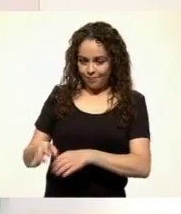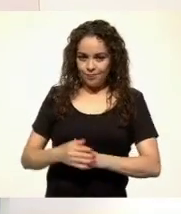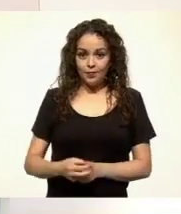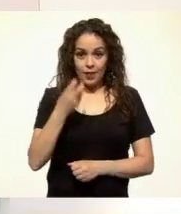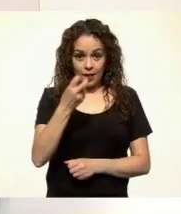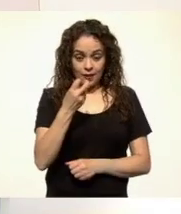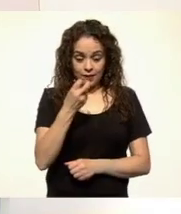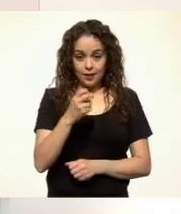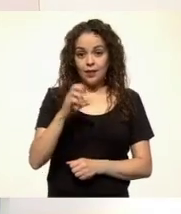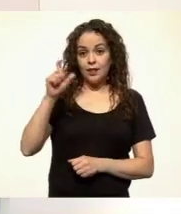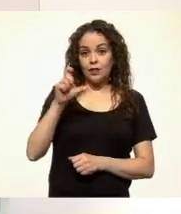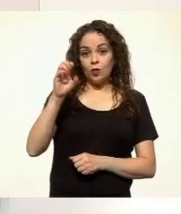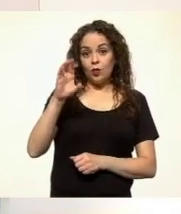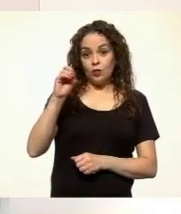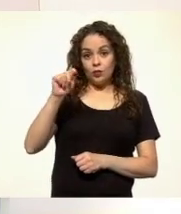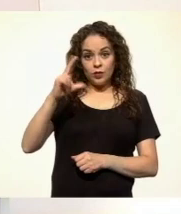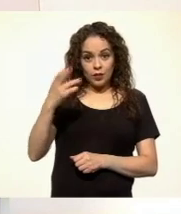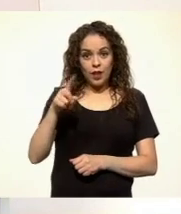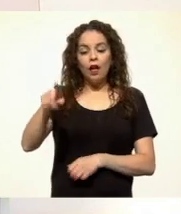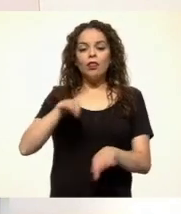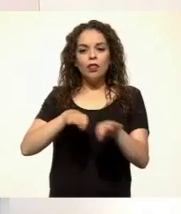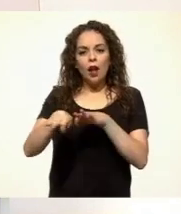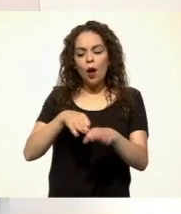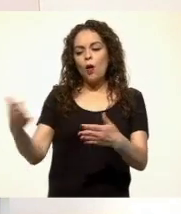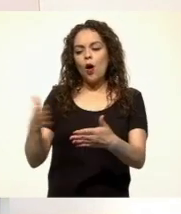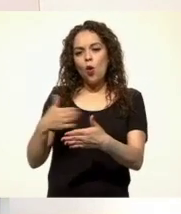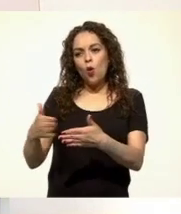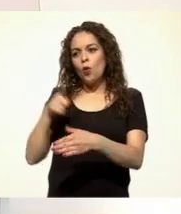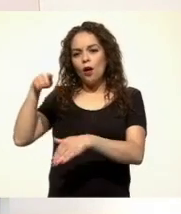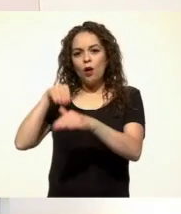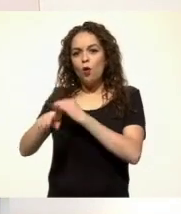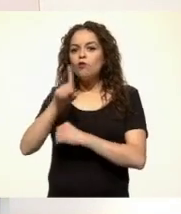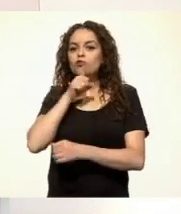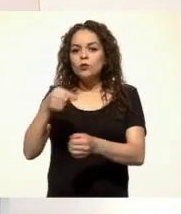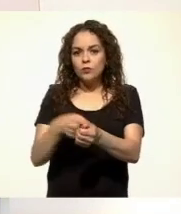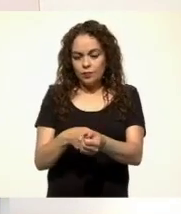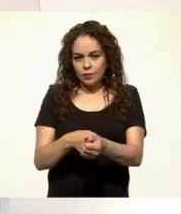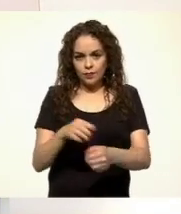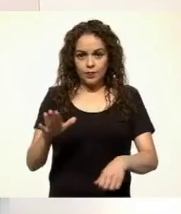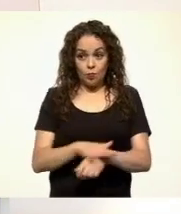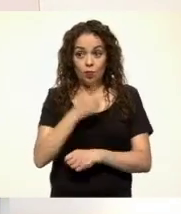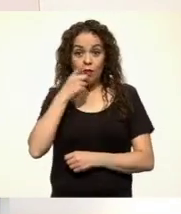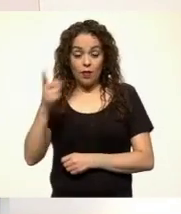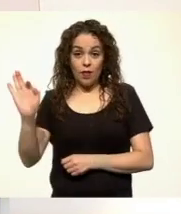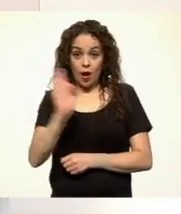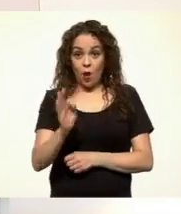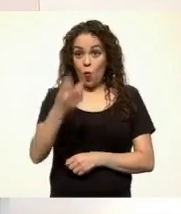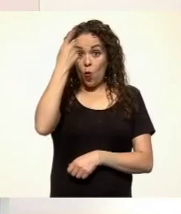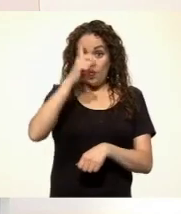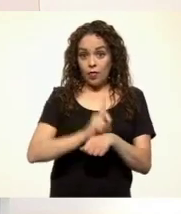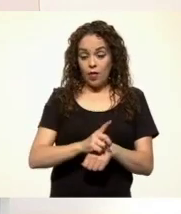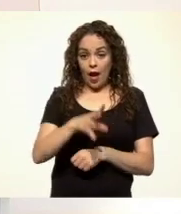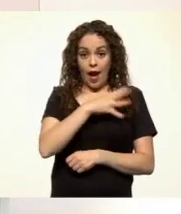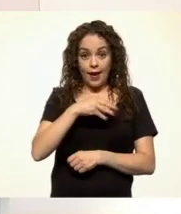La Xcocolche trabajó escondida en la cocina porque le dijeron que si un día la hija de los dueños se